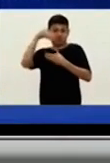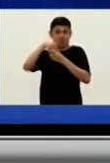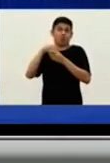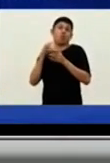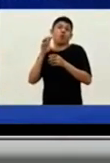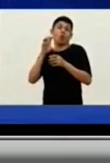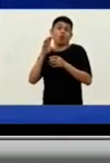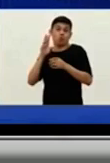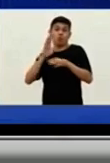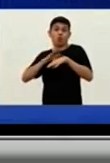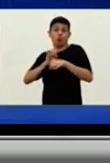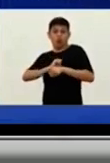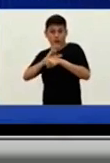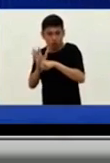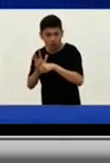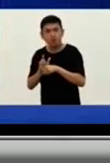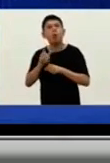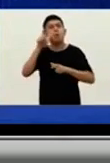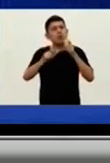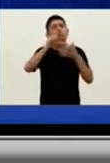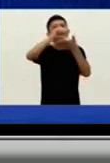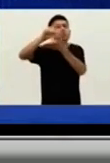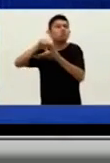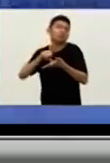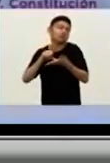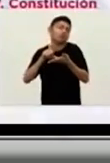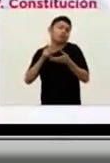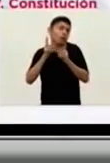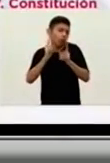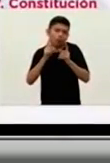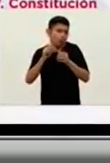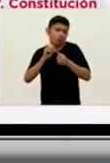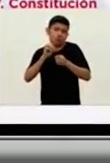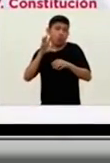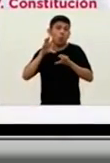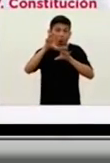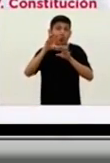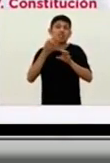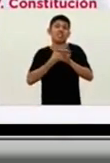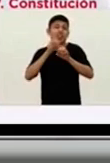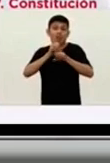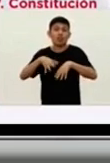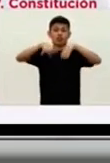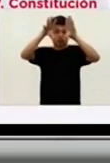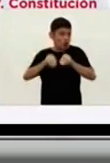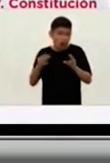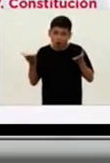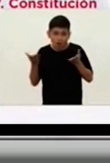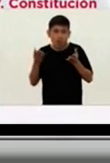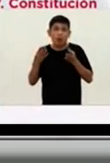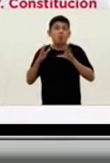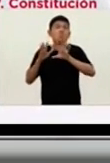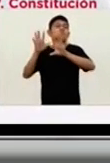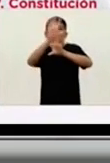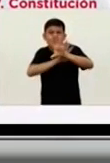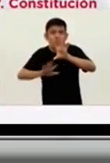esta enfermedad. La distribución de los casos sigue siendo en toda la provincia, empezó como ustedes ya saben, en el sur de